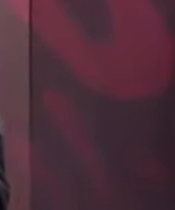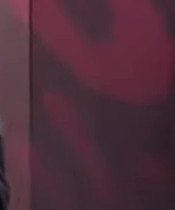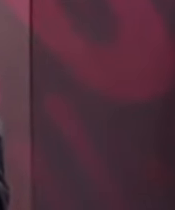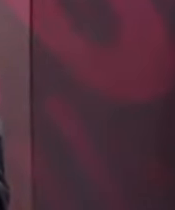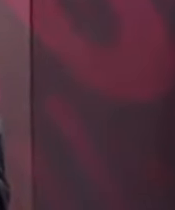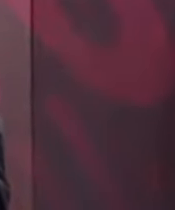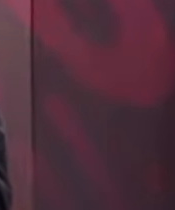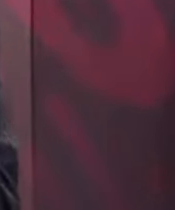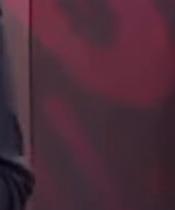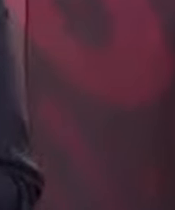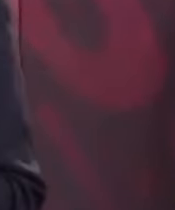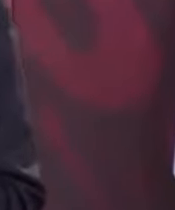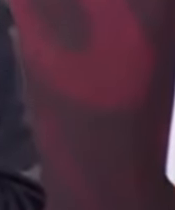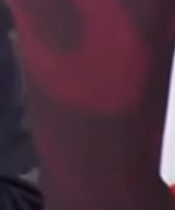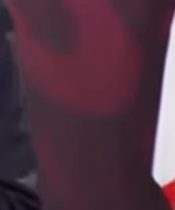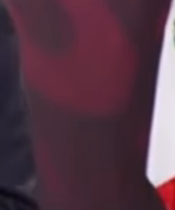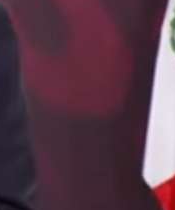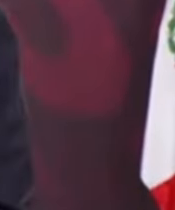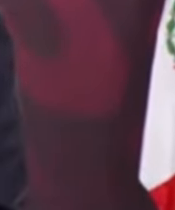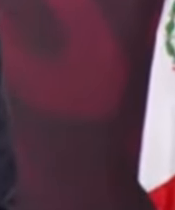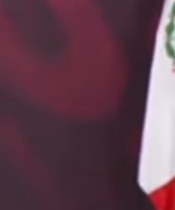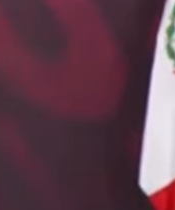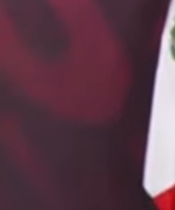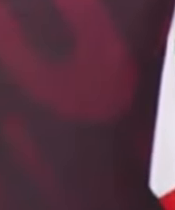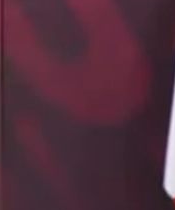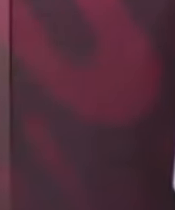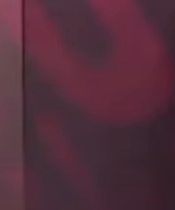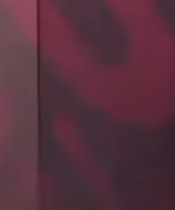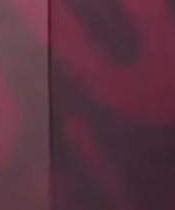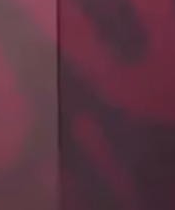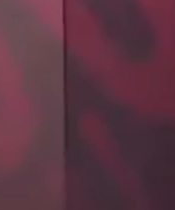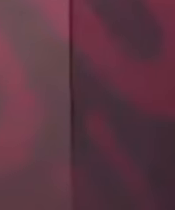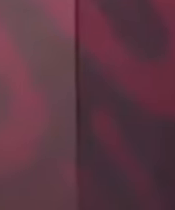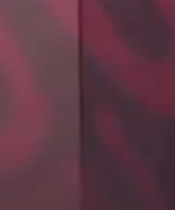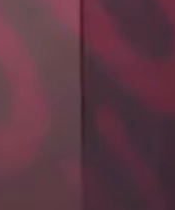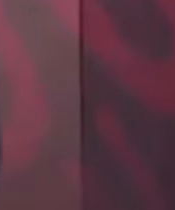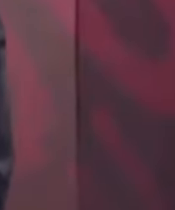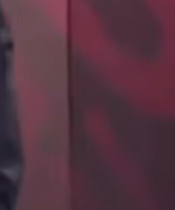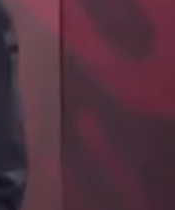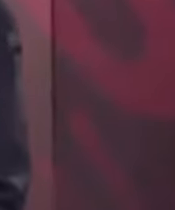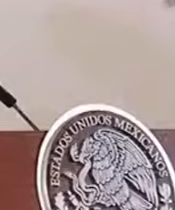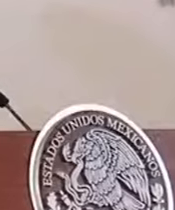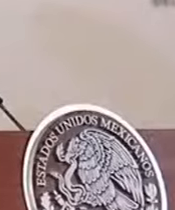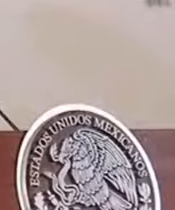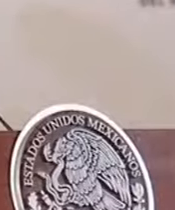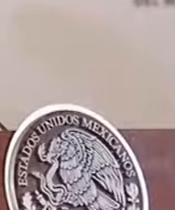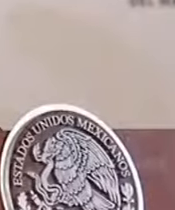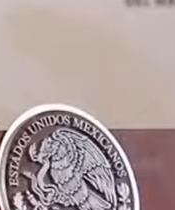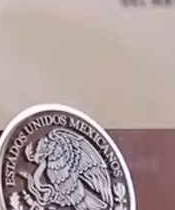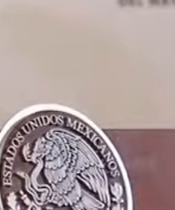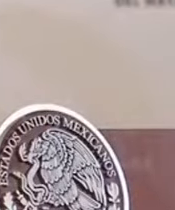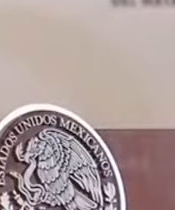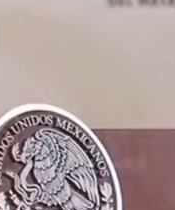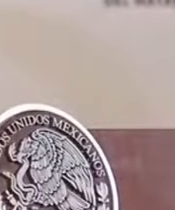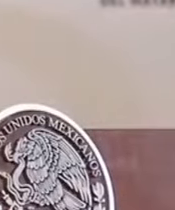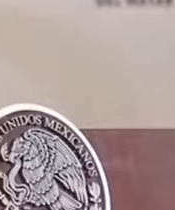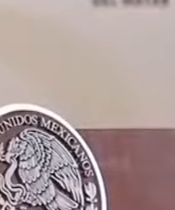Porque él, lo invito aquí,